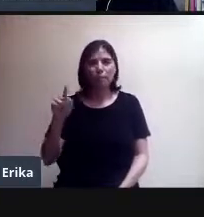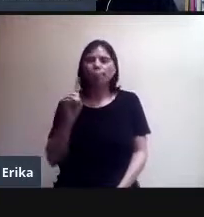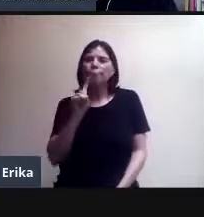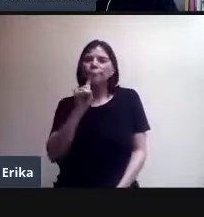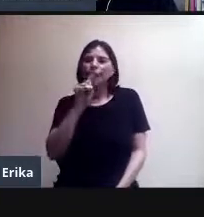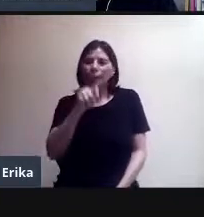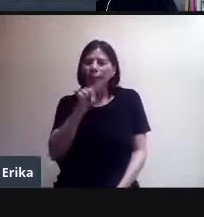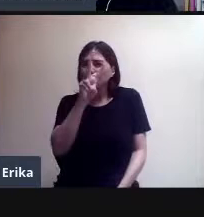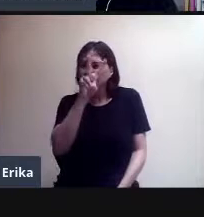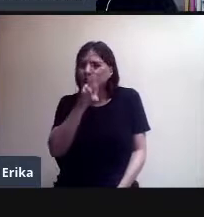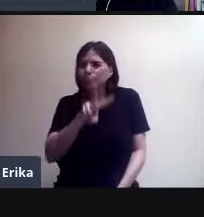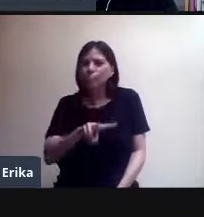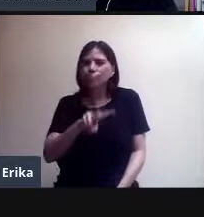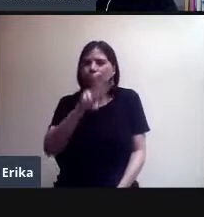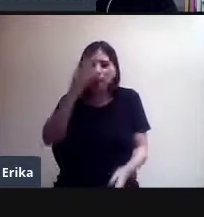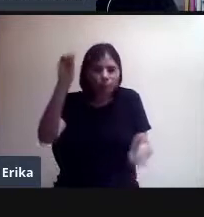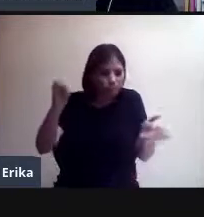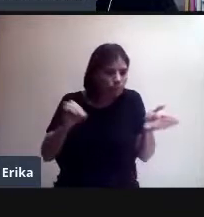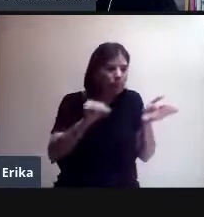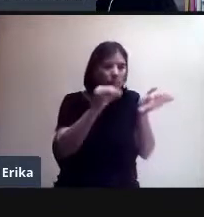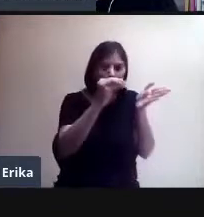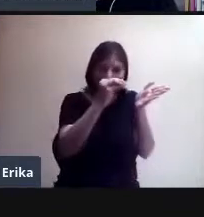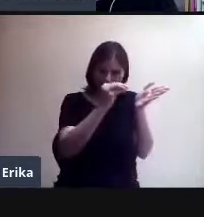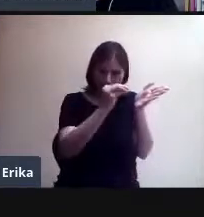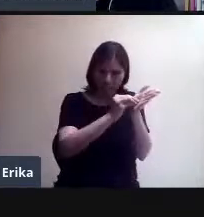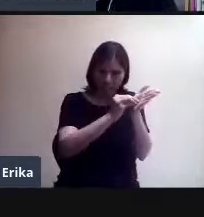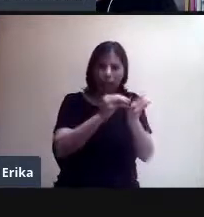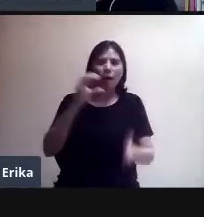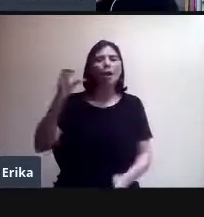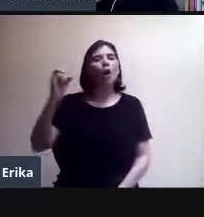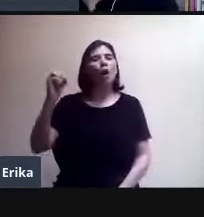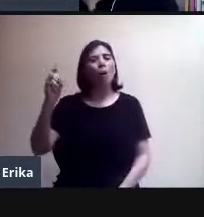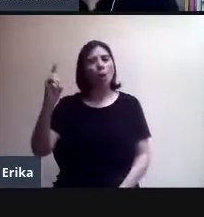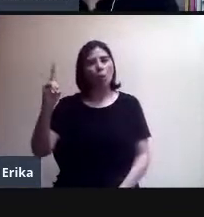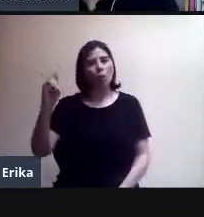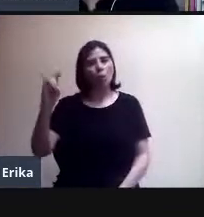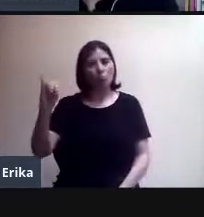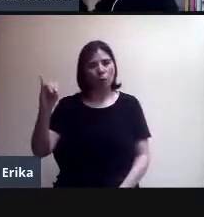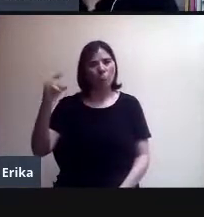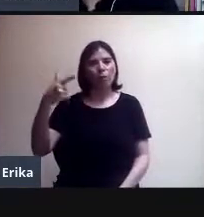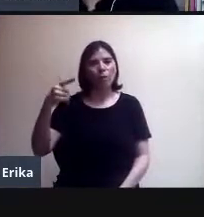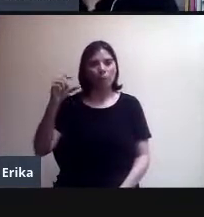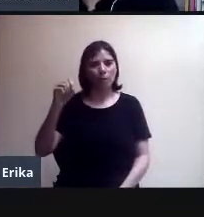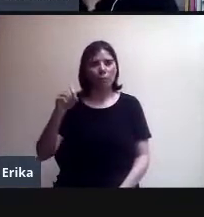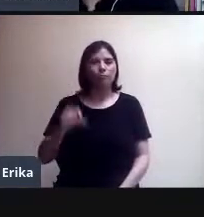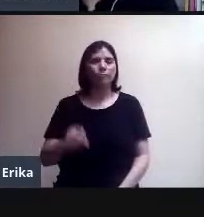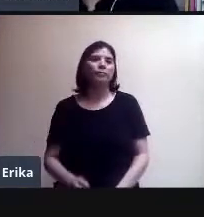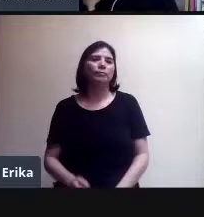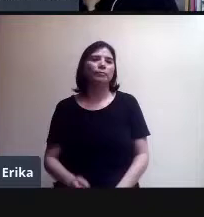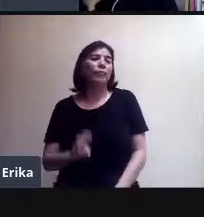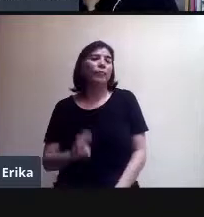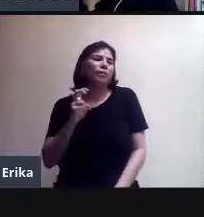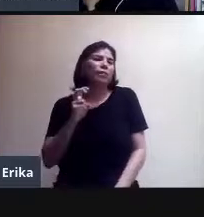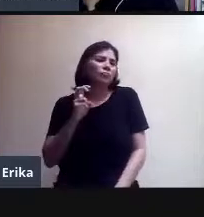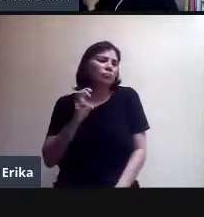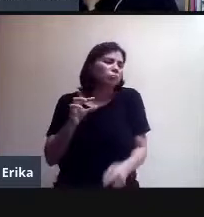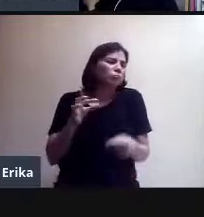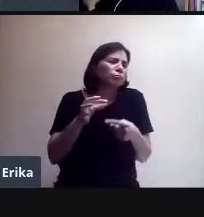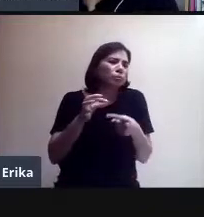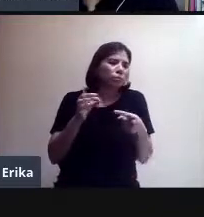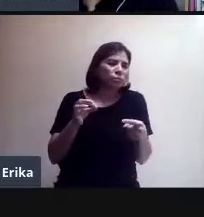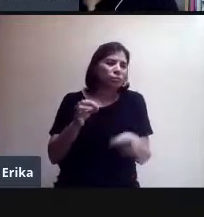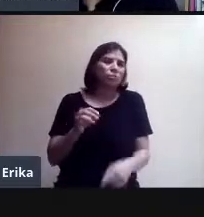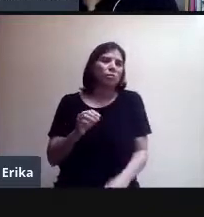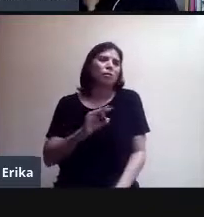alguien le mandó. Y con eso, Nacho, se le despliega la reunión, puede ingresar a la reunión. Entonces, esta es la opción donde vienen las